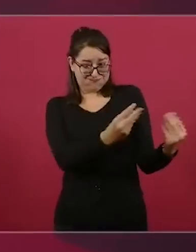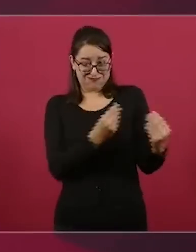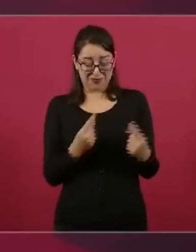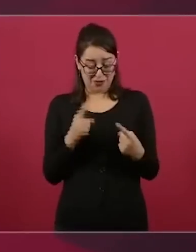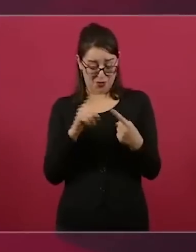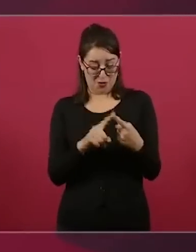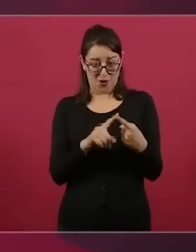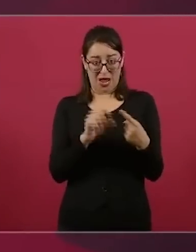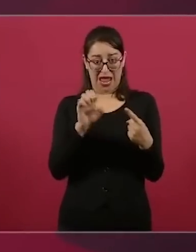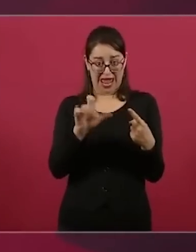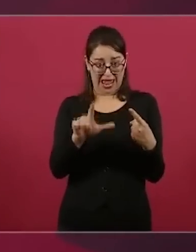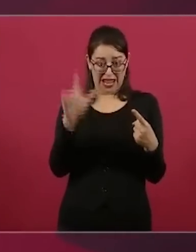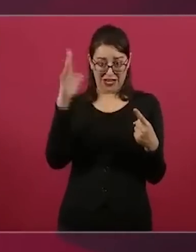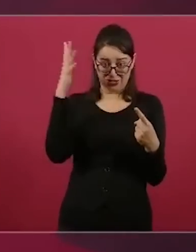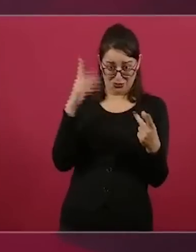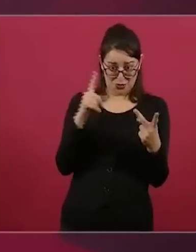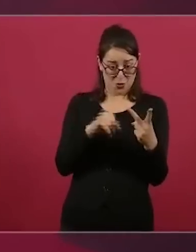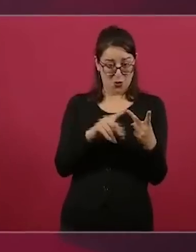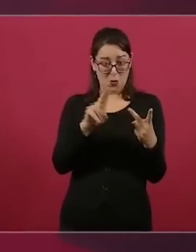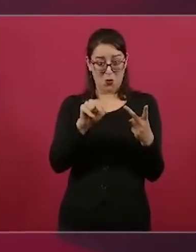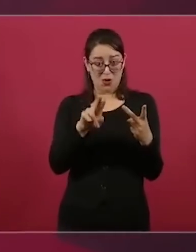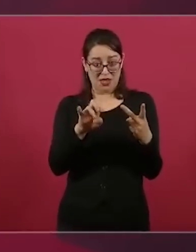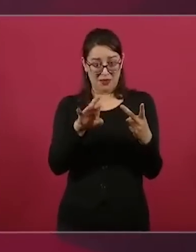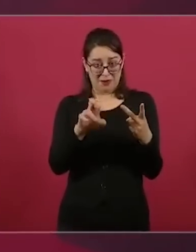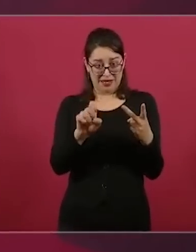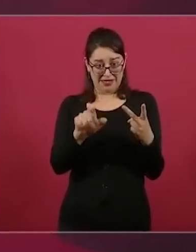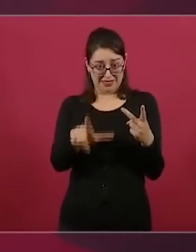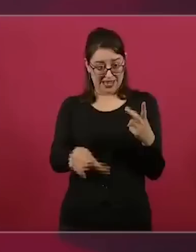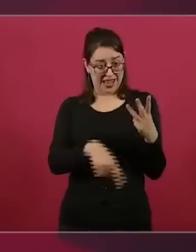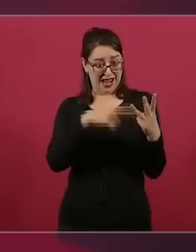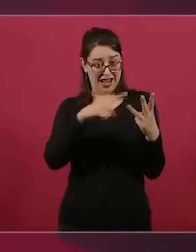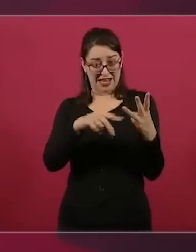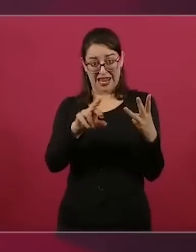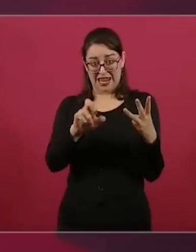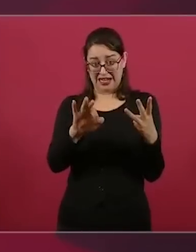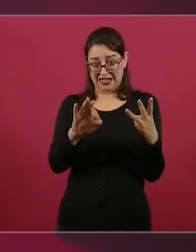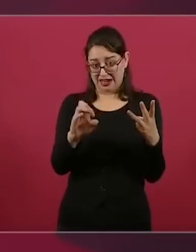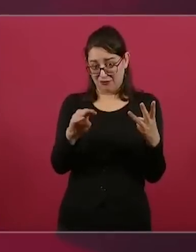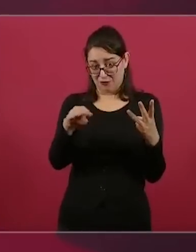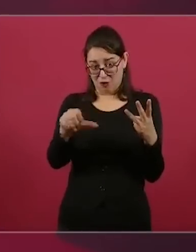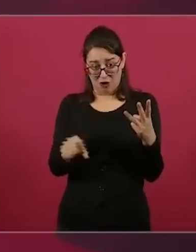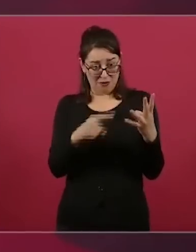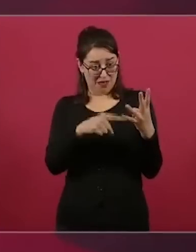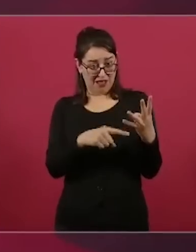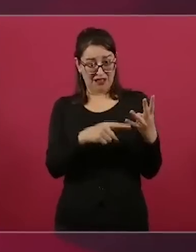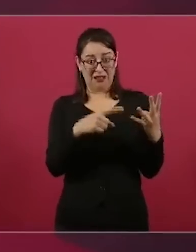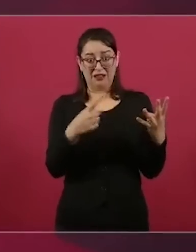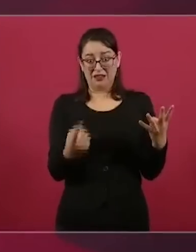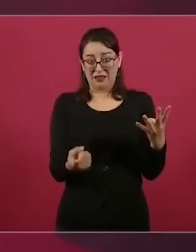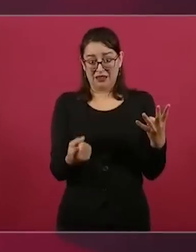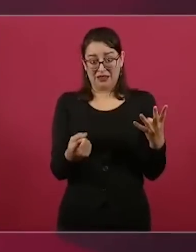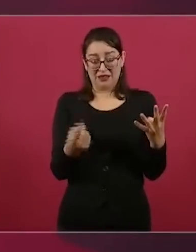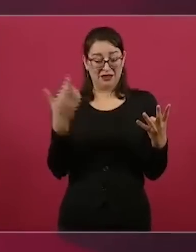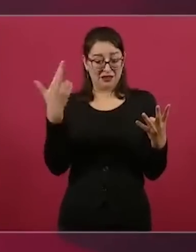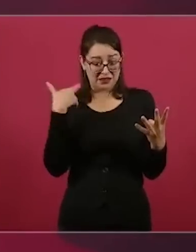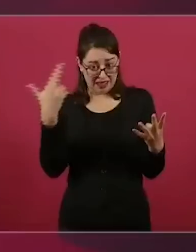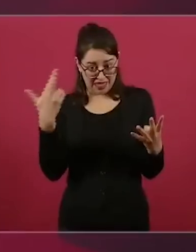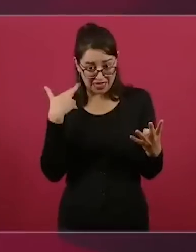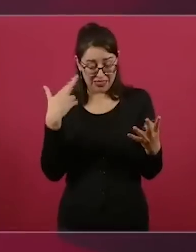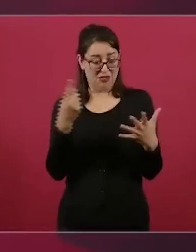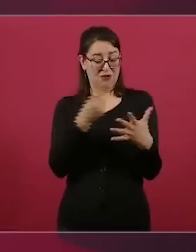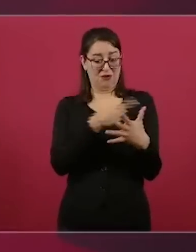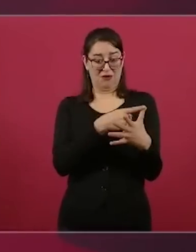y súmale a casi todos, con honrosas excepciones, y súmale a la radio,